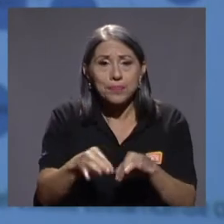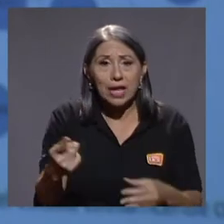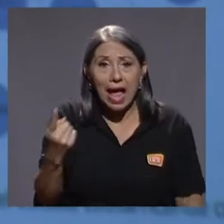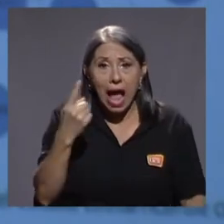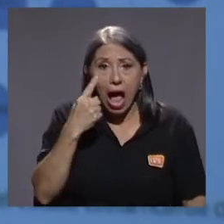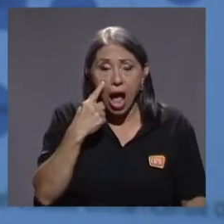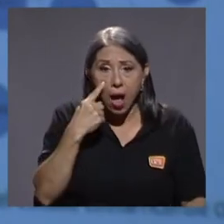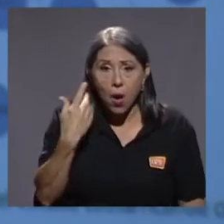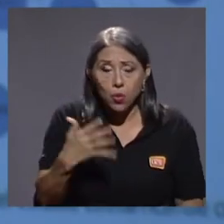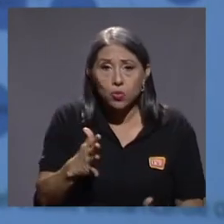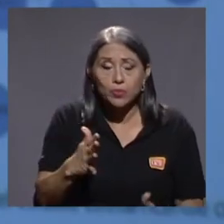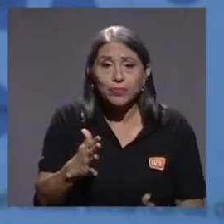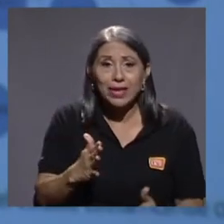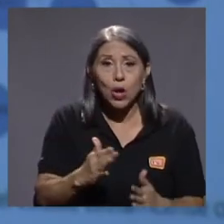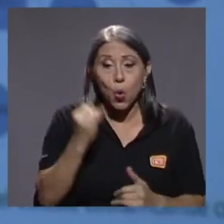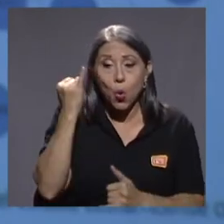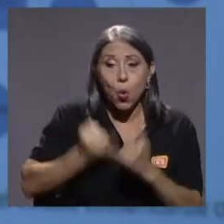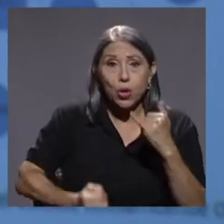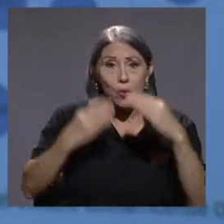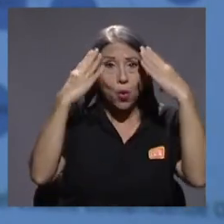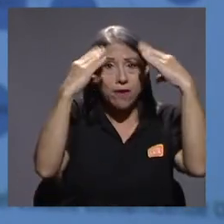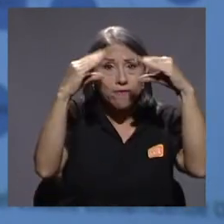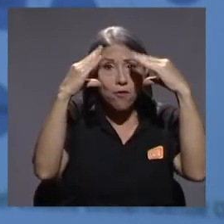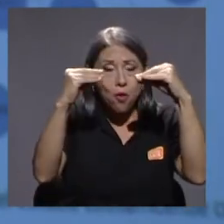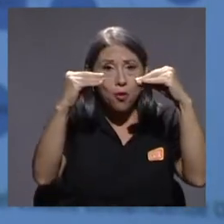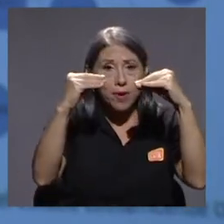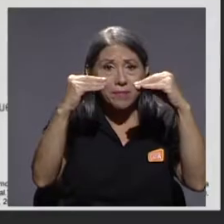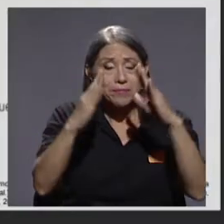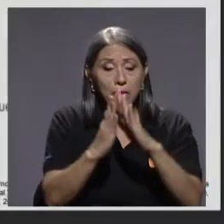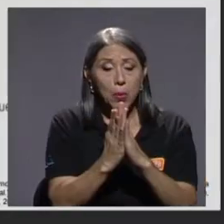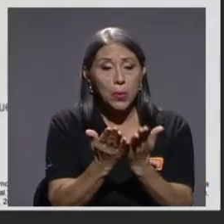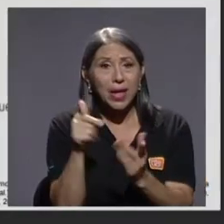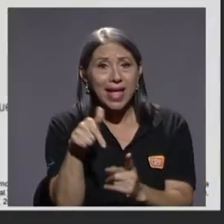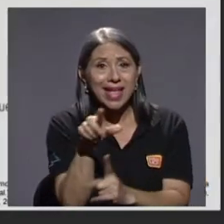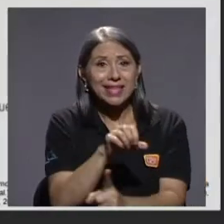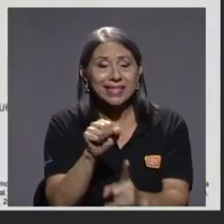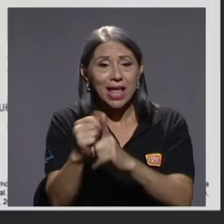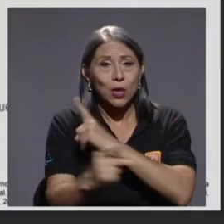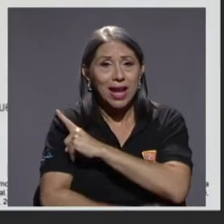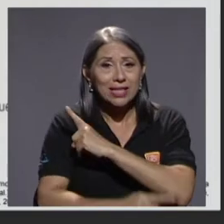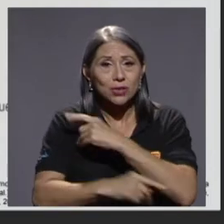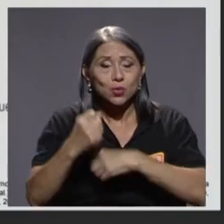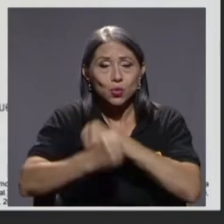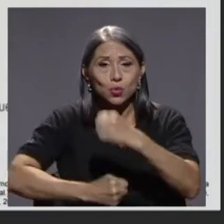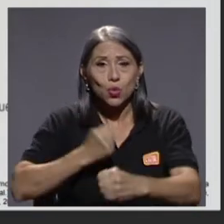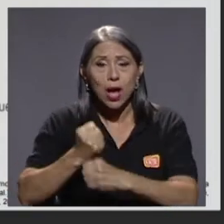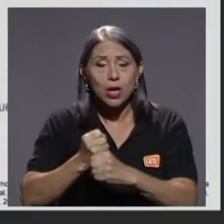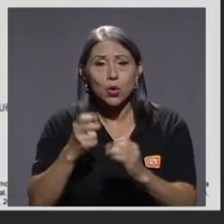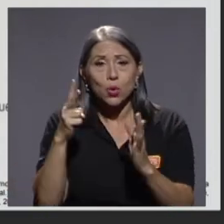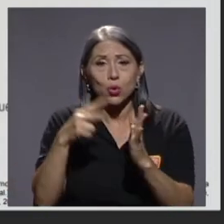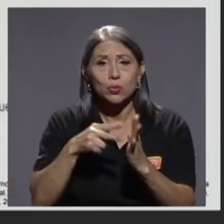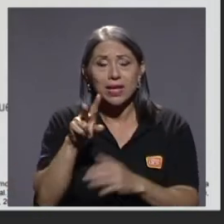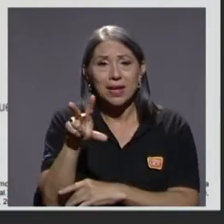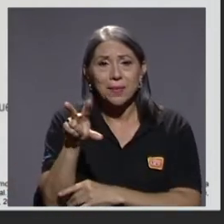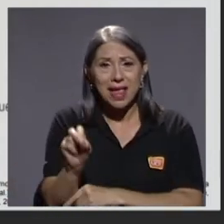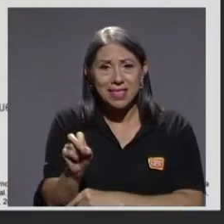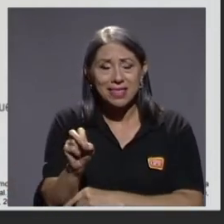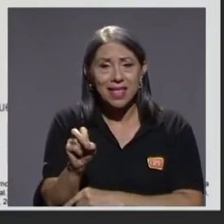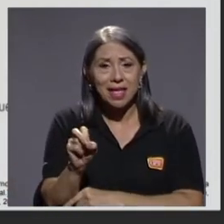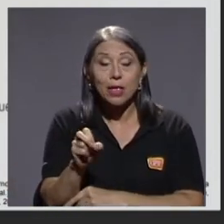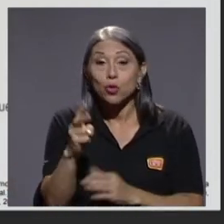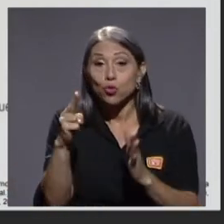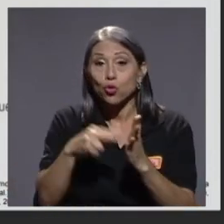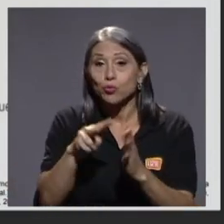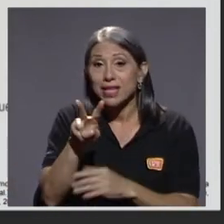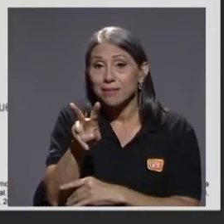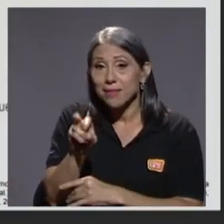uno de los capítulos del último informe del Estado de la Nación, el del 2020, nos muestra las diferentes